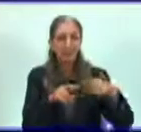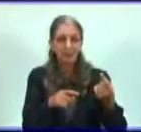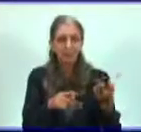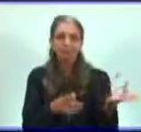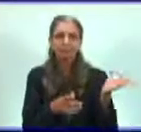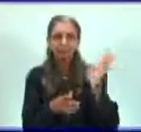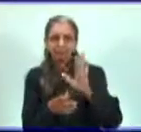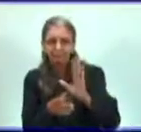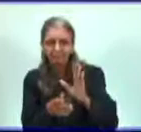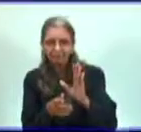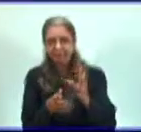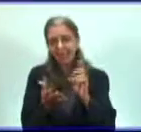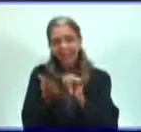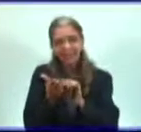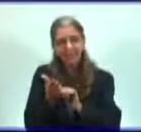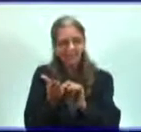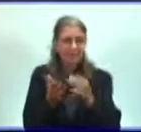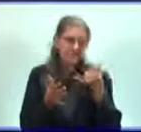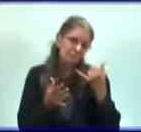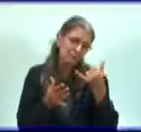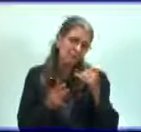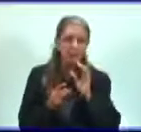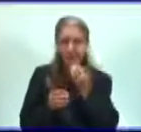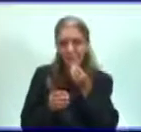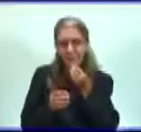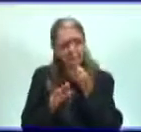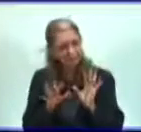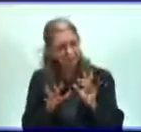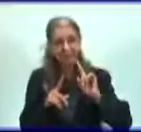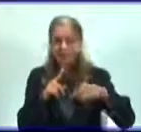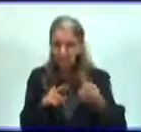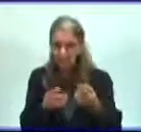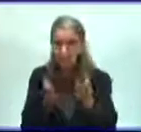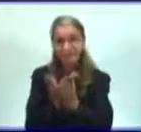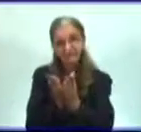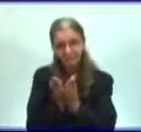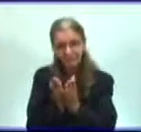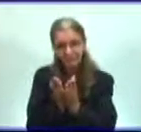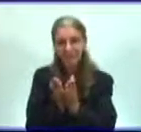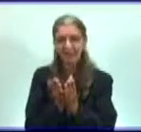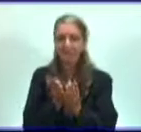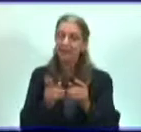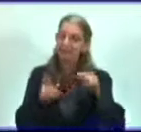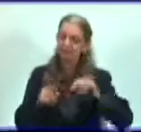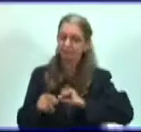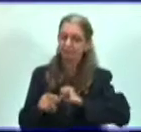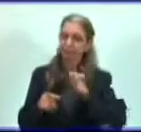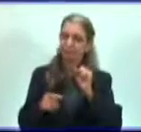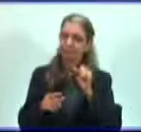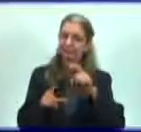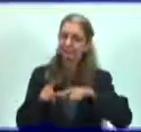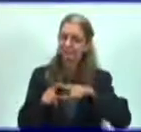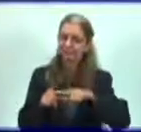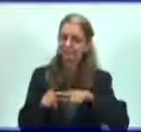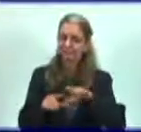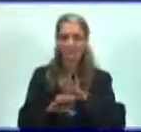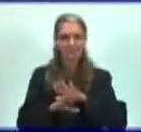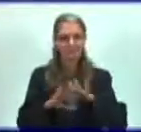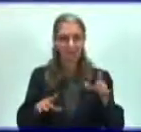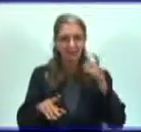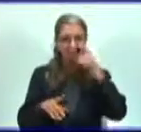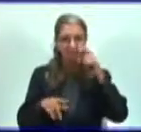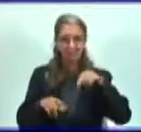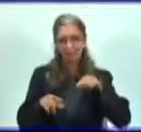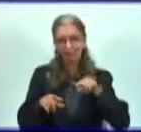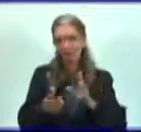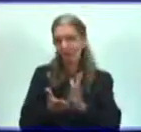esta parte del contenido. Ya no me queda para más. Protegernos es hoy